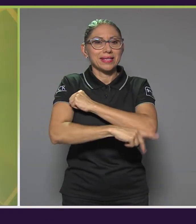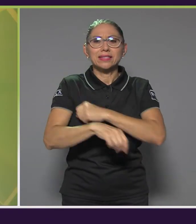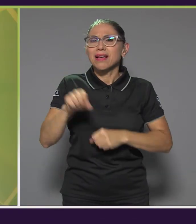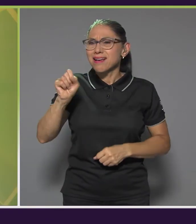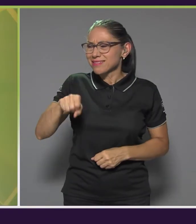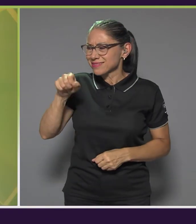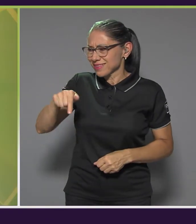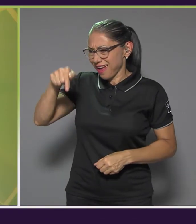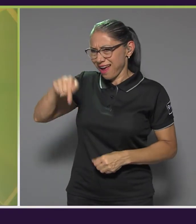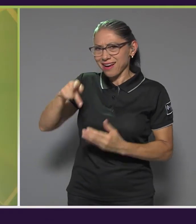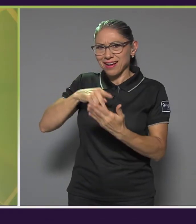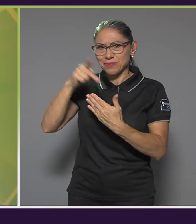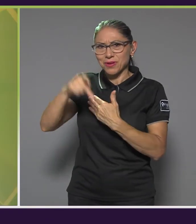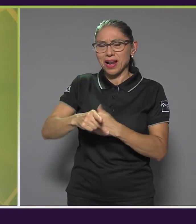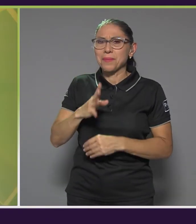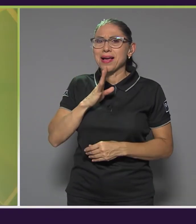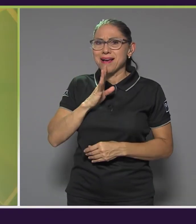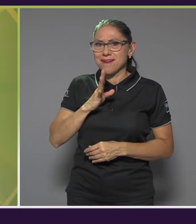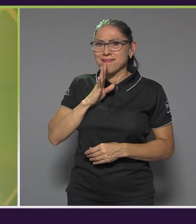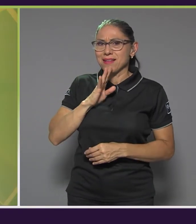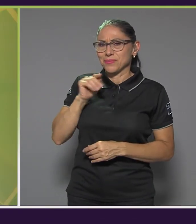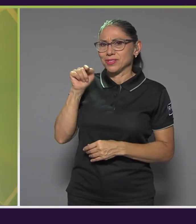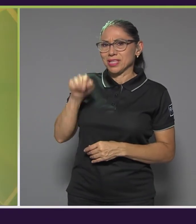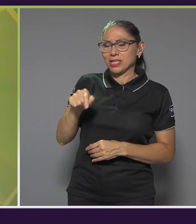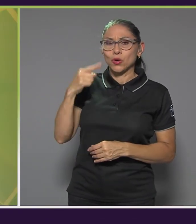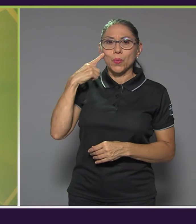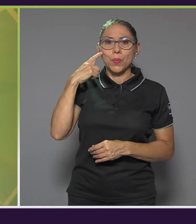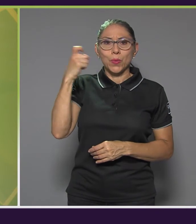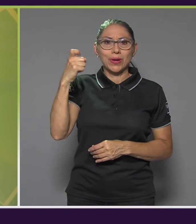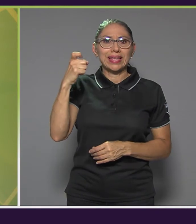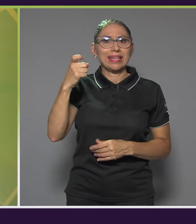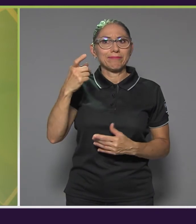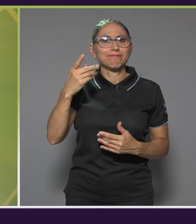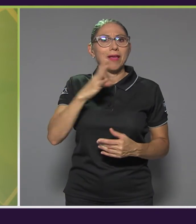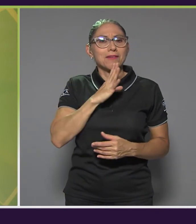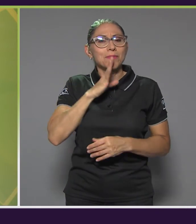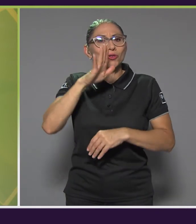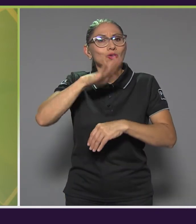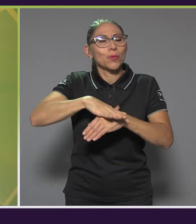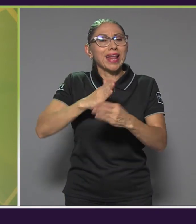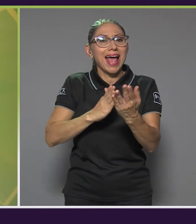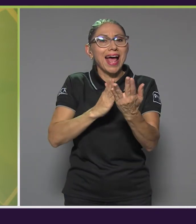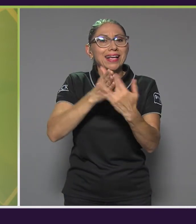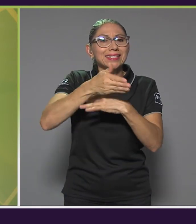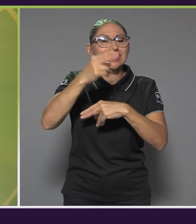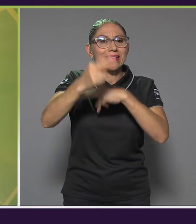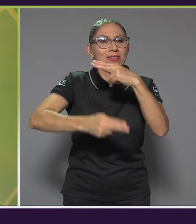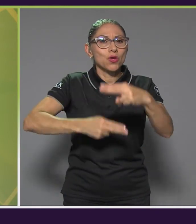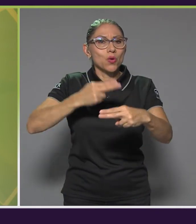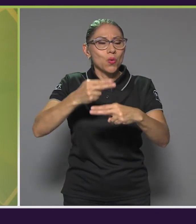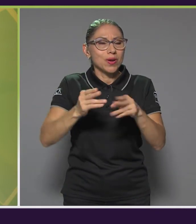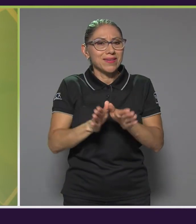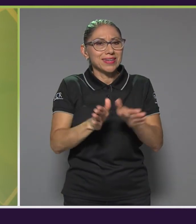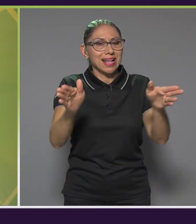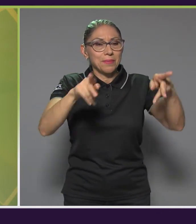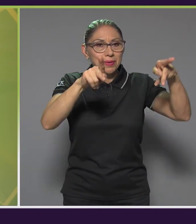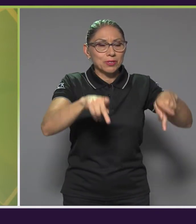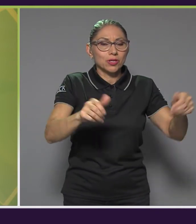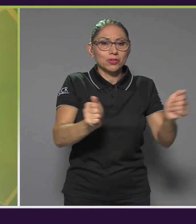el programa por las poblaciones de las que hablamos, del acceso universal, ¿verdad? De la accesibilidad universal para personas con discapacidad, para